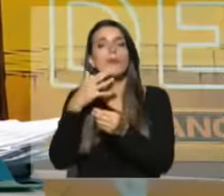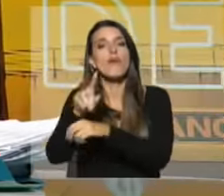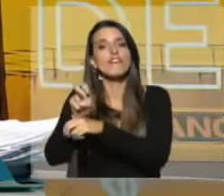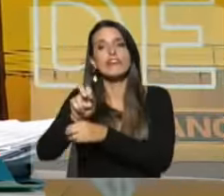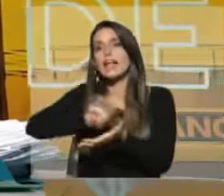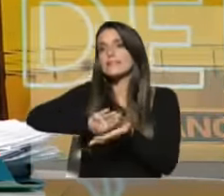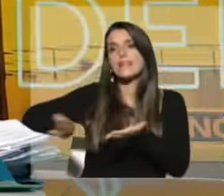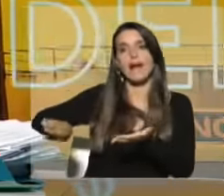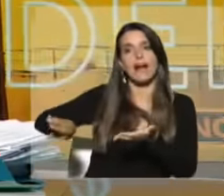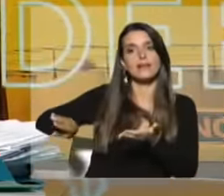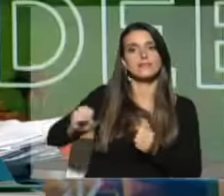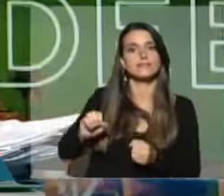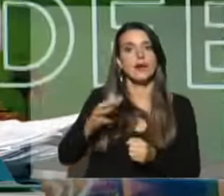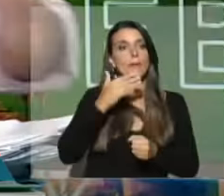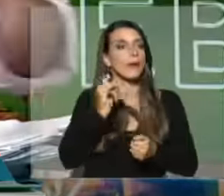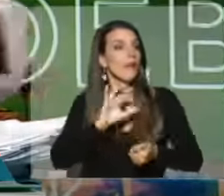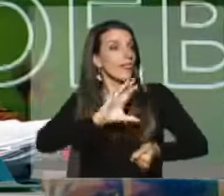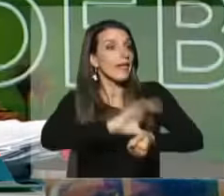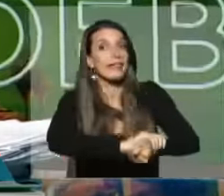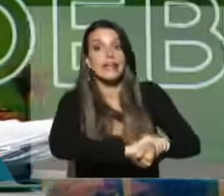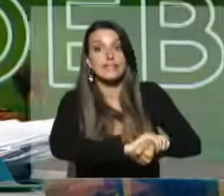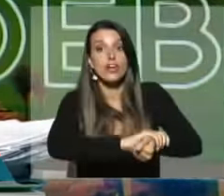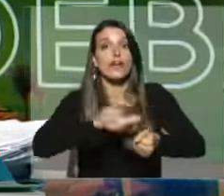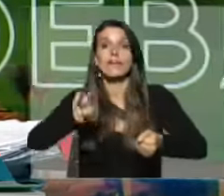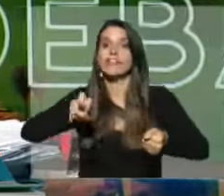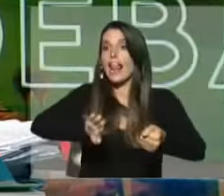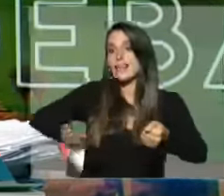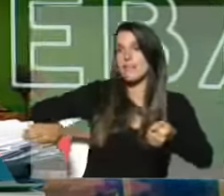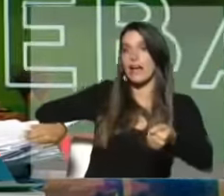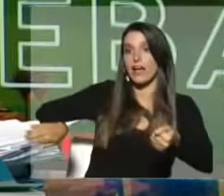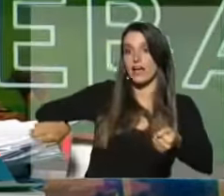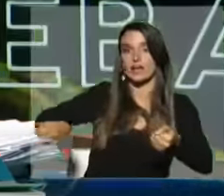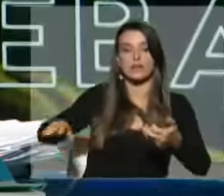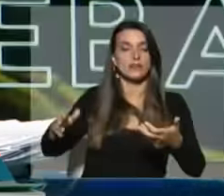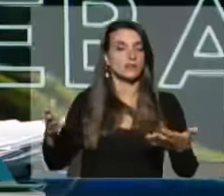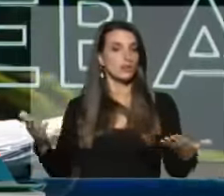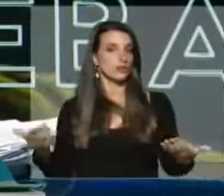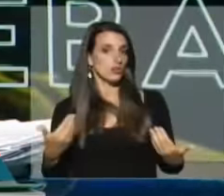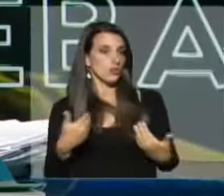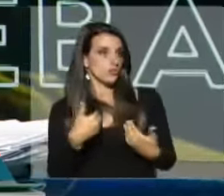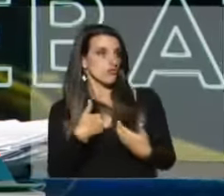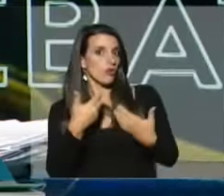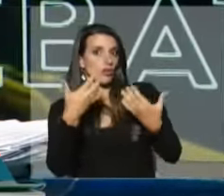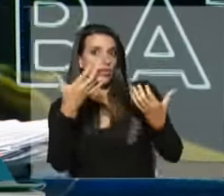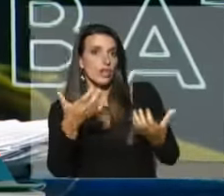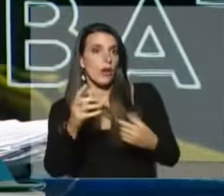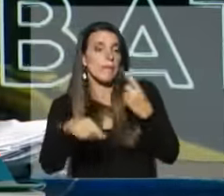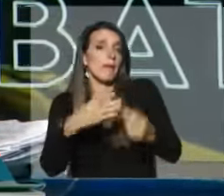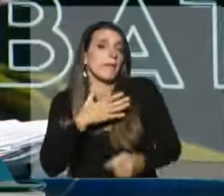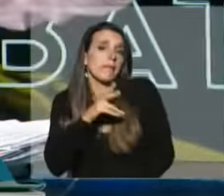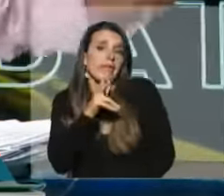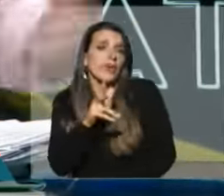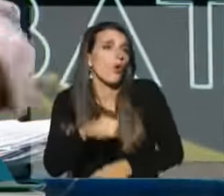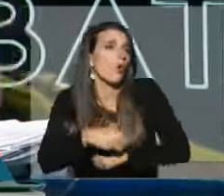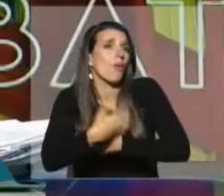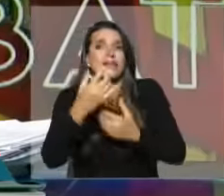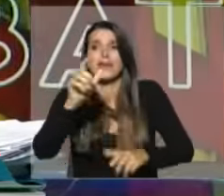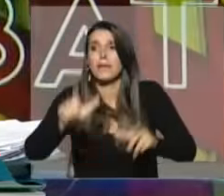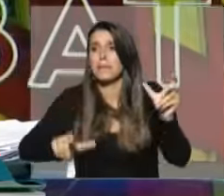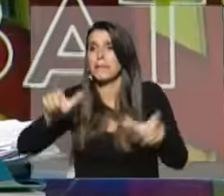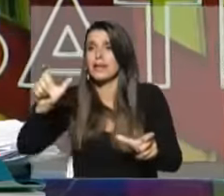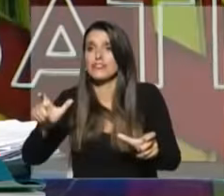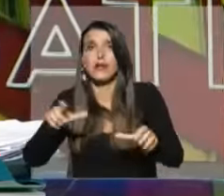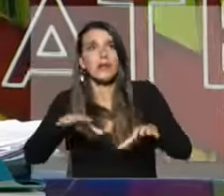fiscales, en las detenciones sacan a los fiscales. Y yo quiero que si mañana mi hijo o cualquier persona,